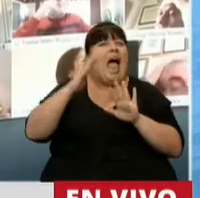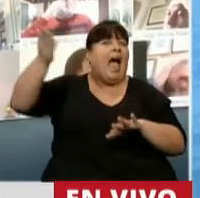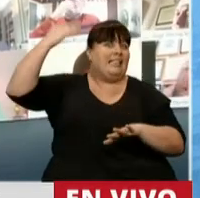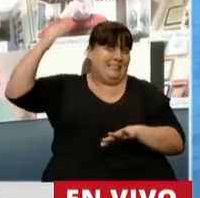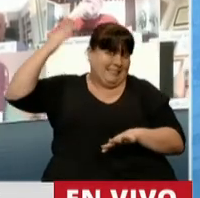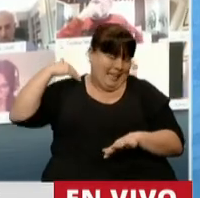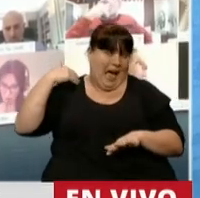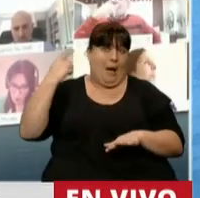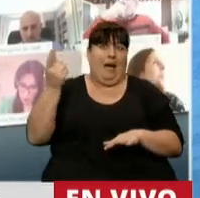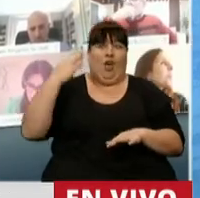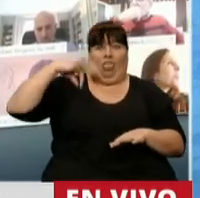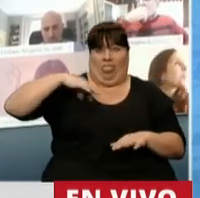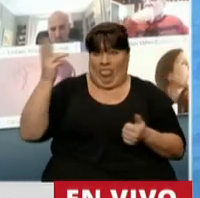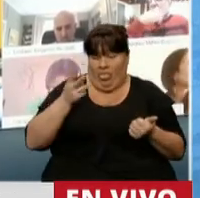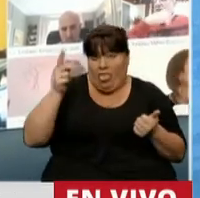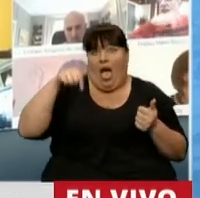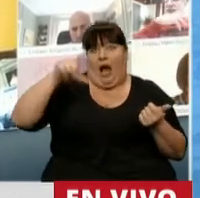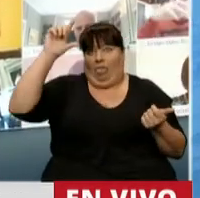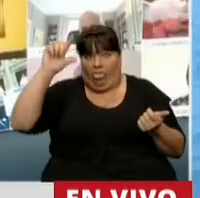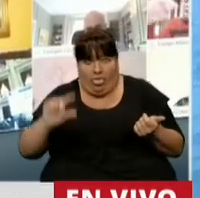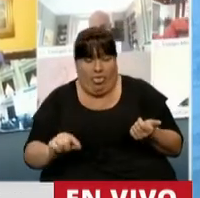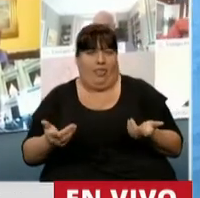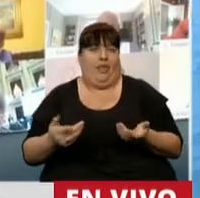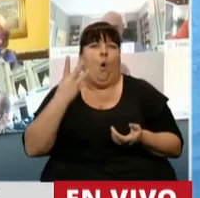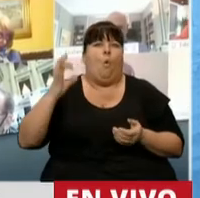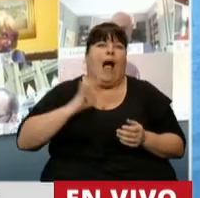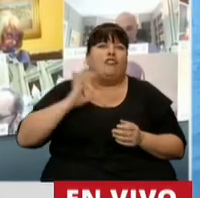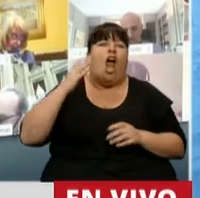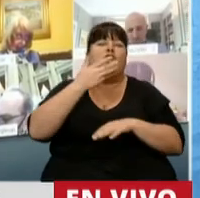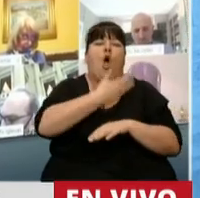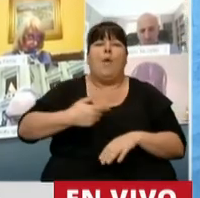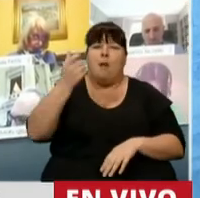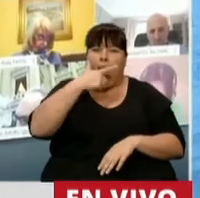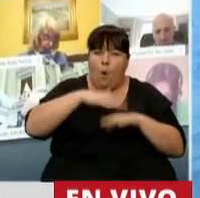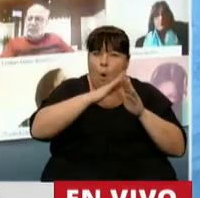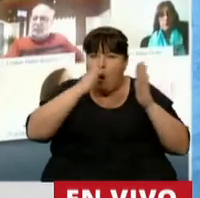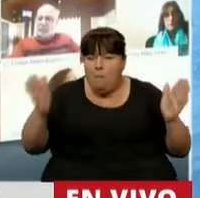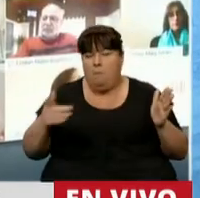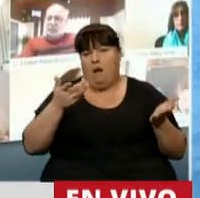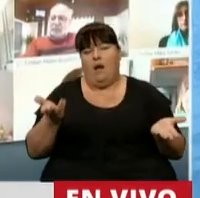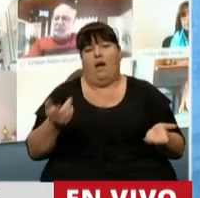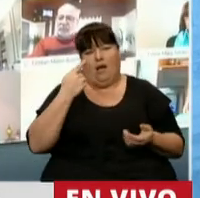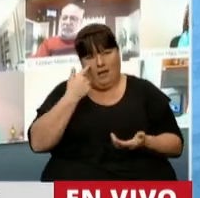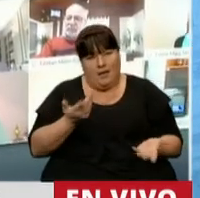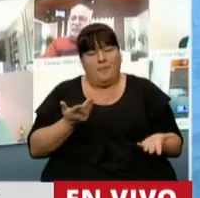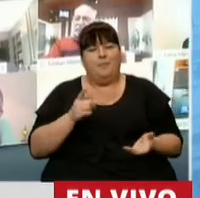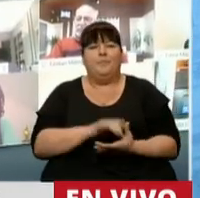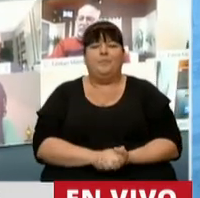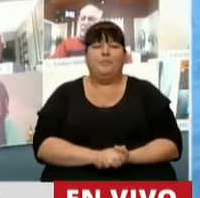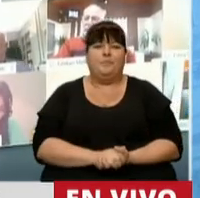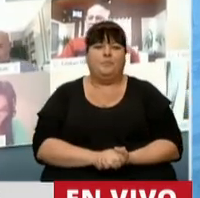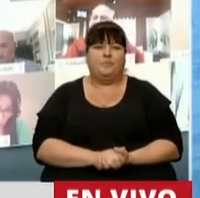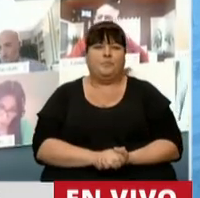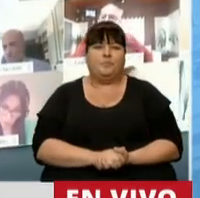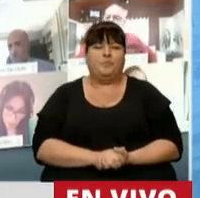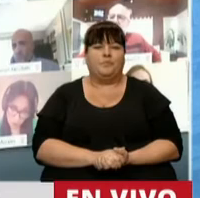deprimidos y depreciados de 4 años del gobierno de Mauricio Macri. Fíjese, Presidente,